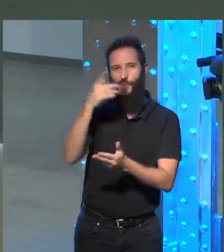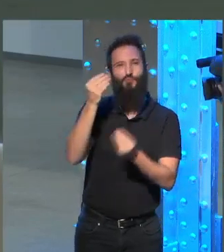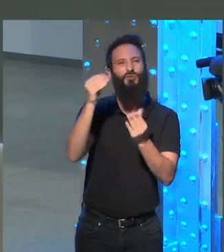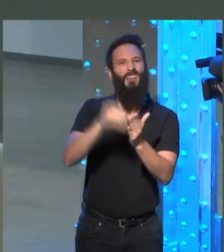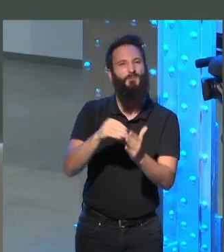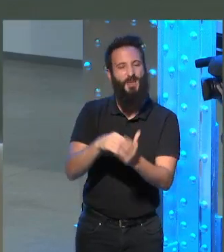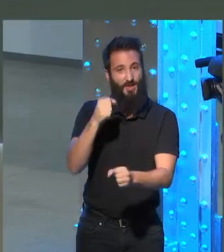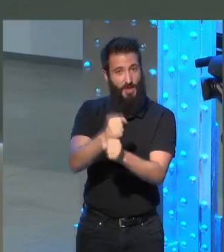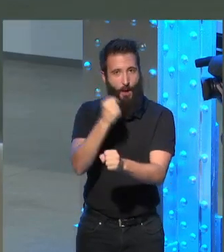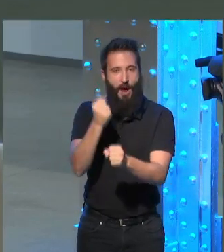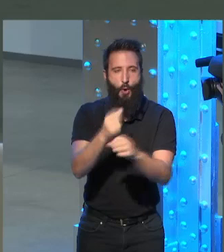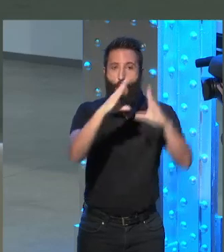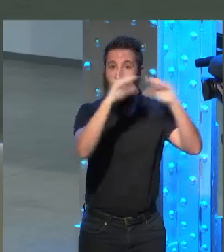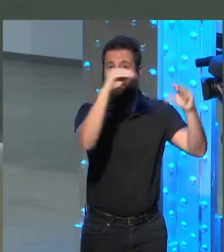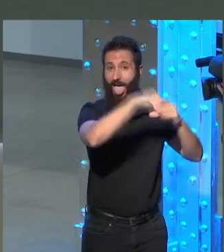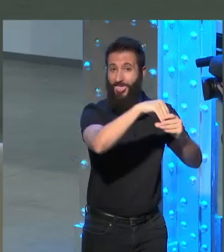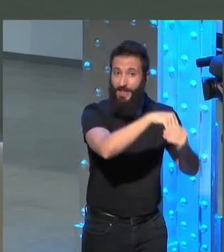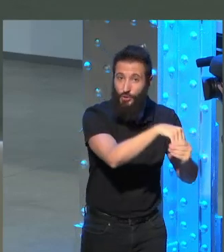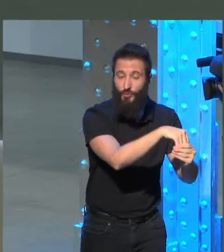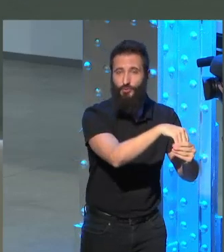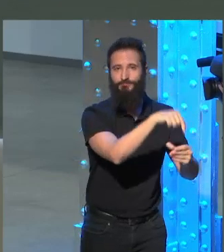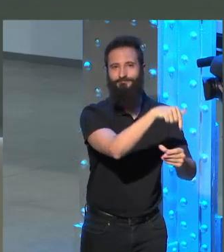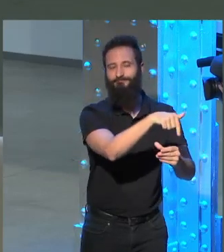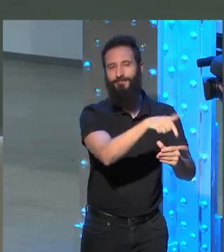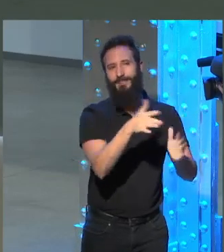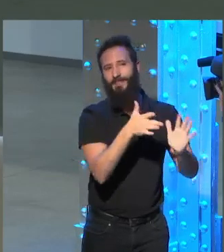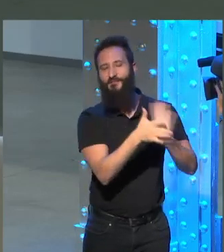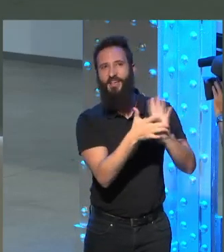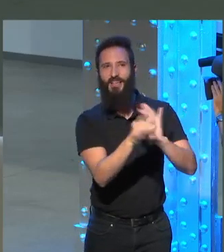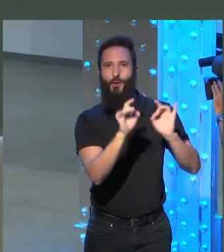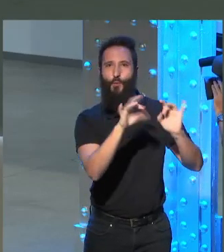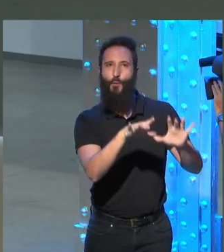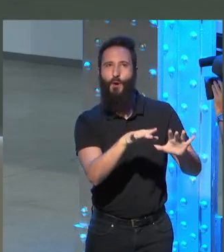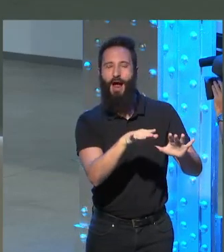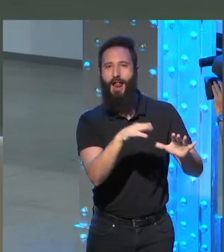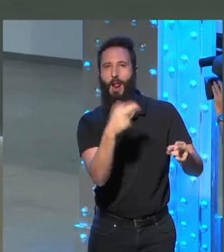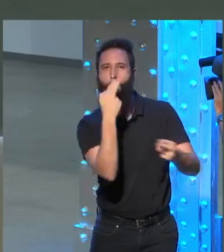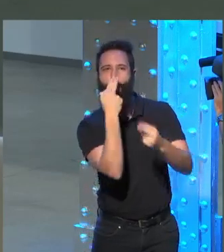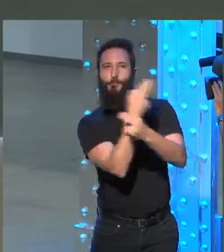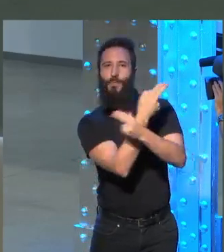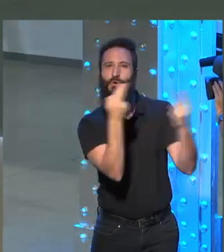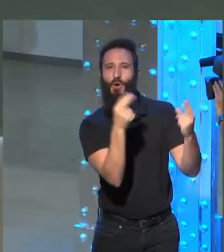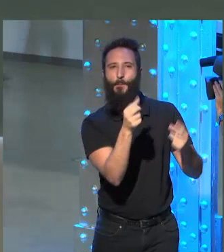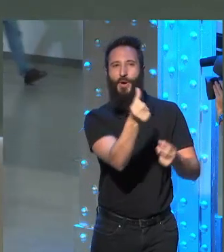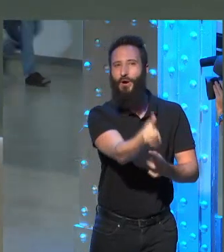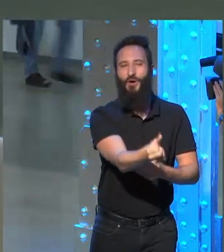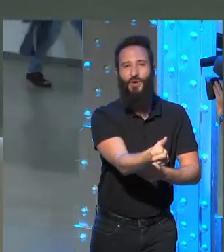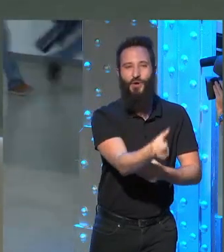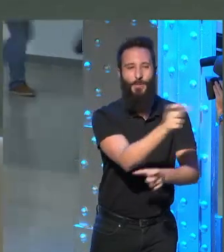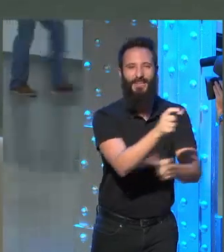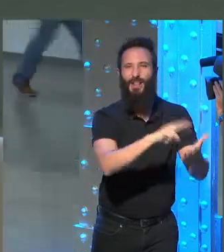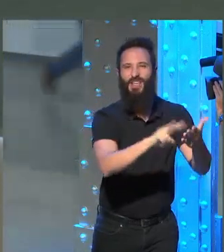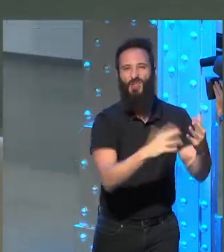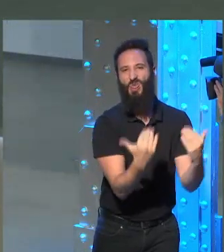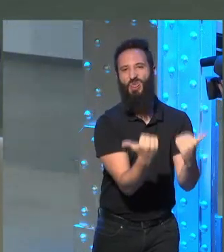trabajo que hacemos en la universidad queda, digamos, publicado solamente para un número muy pequeñito de